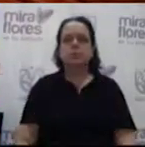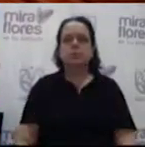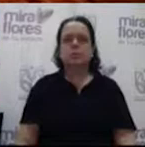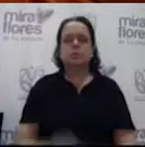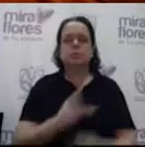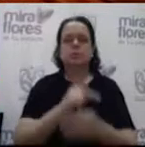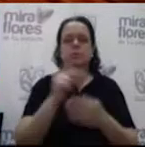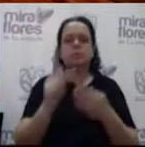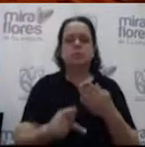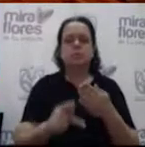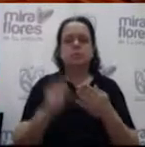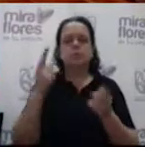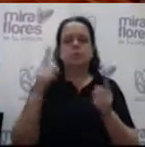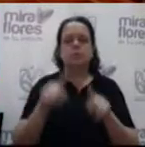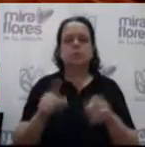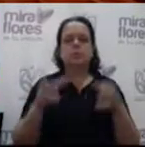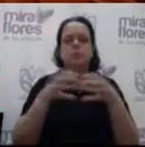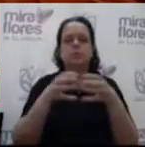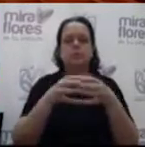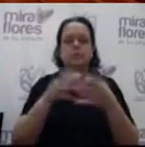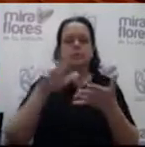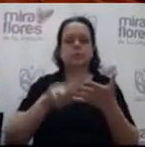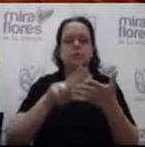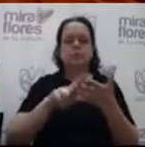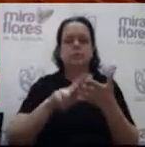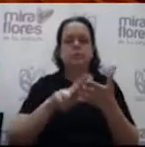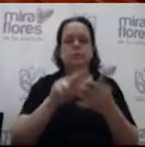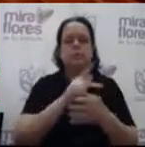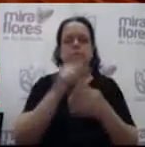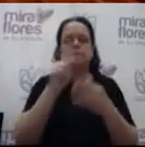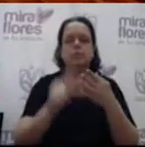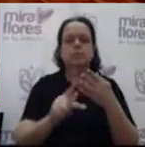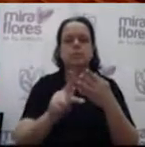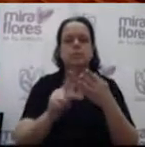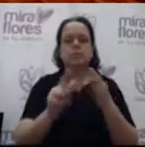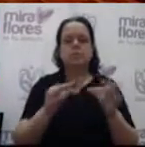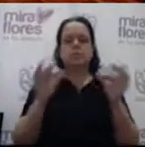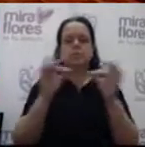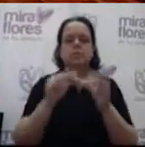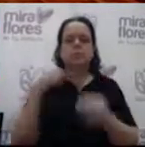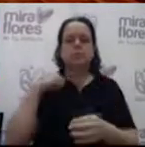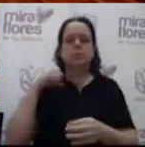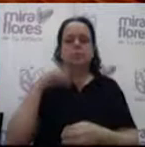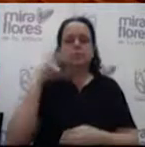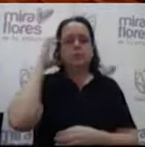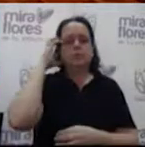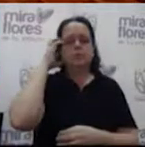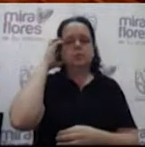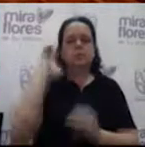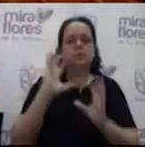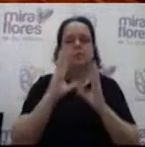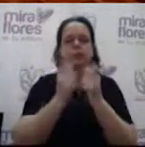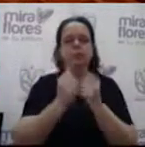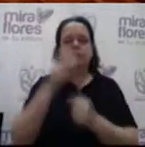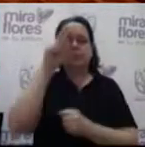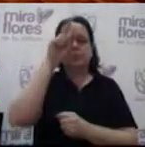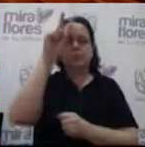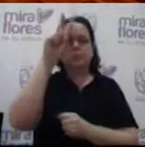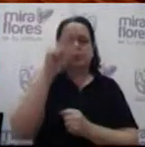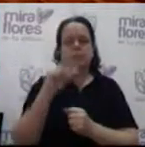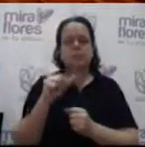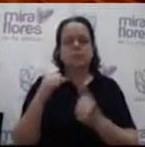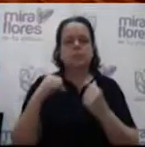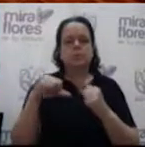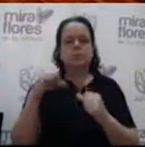Proyecto de acuerdo de consejo que aprueba el convenio marco de colaboración entre la Municipalidad de Miraflores y la Asociación Peruana de Actores